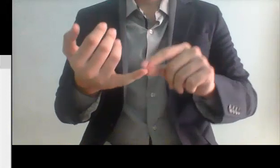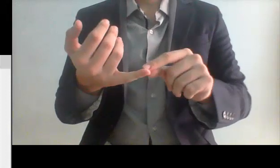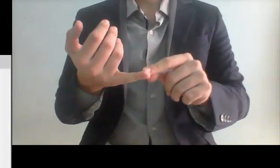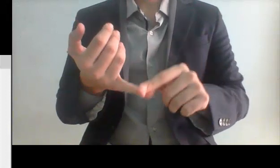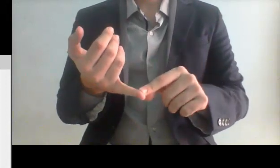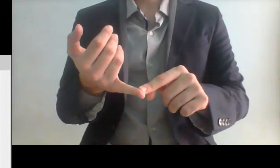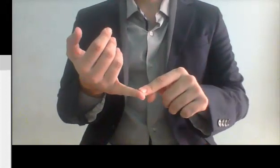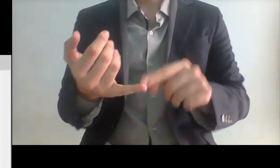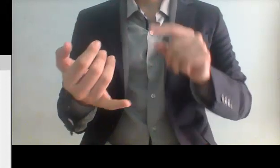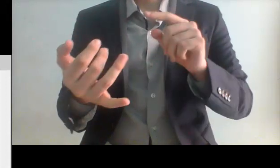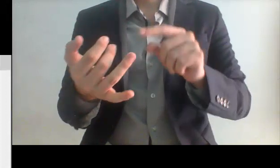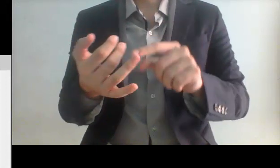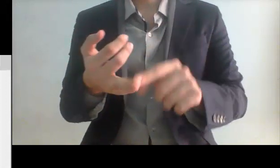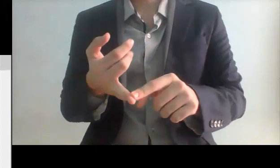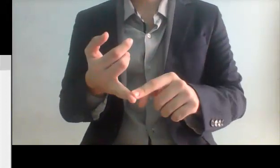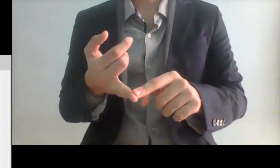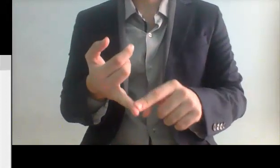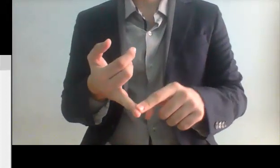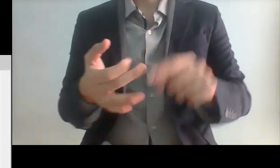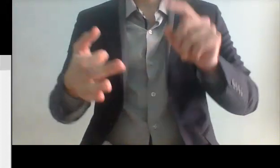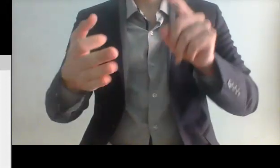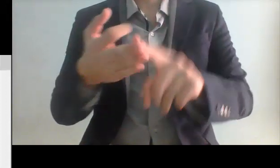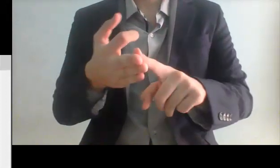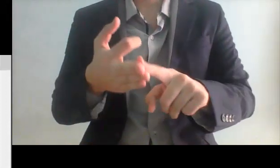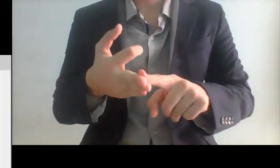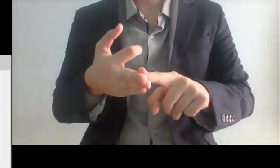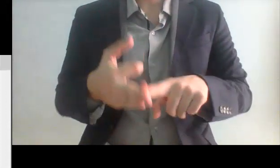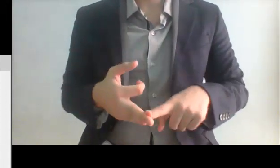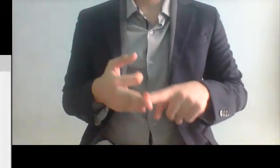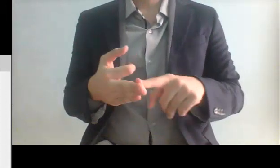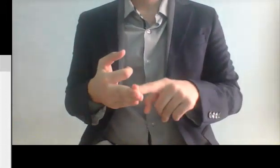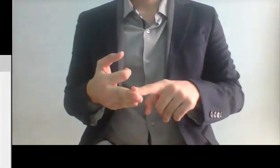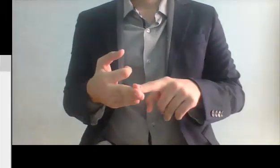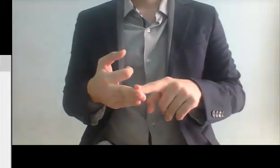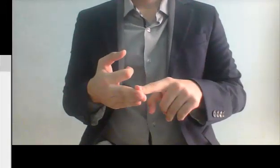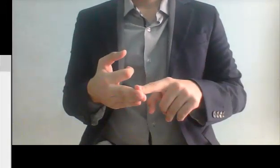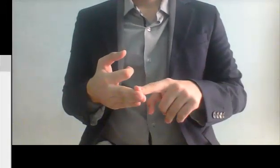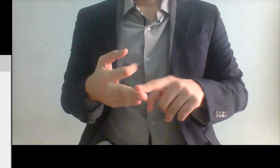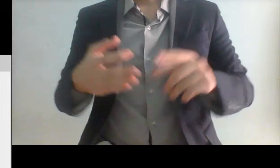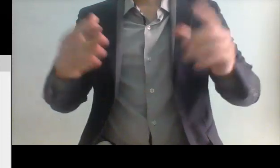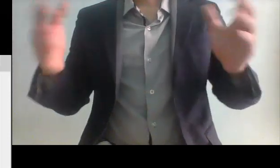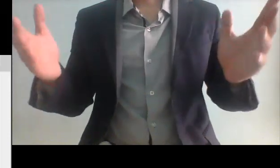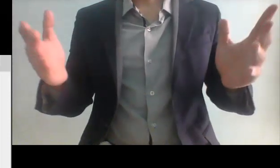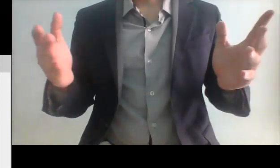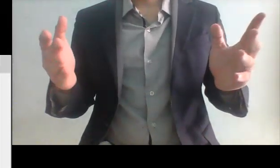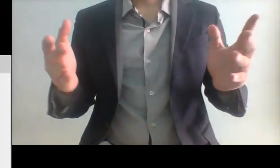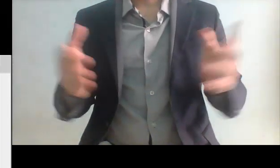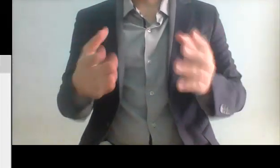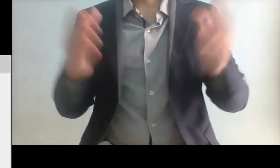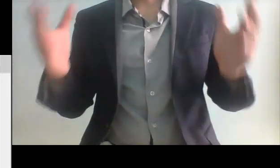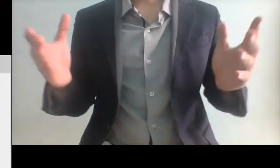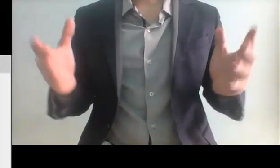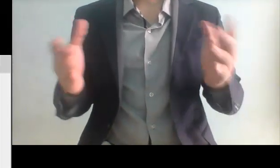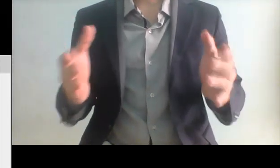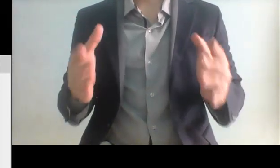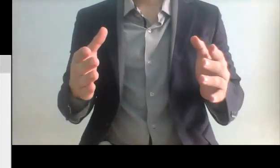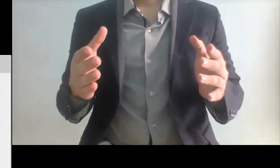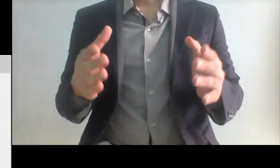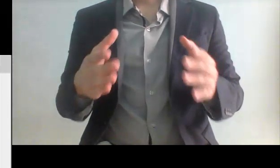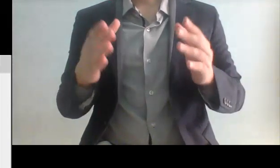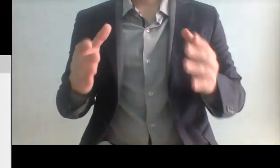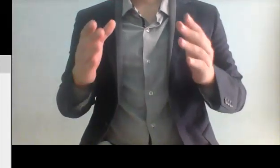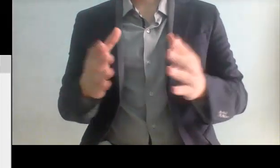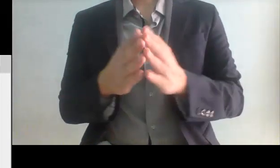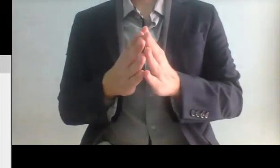a la luz pristas panistas perredistas que bueno hay que darnos cuenta